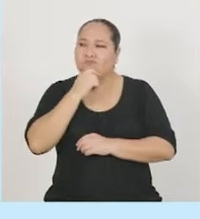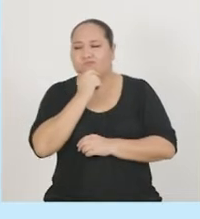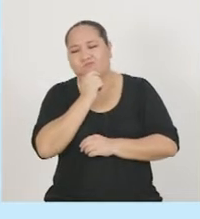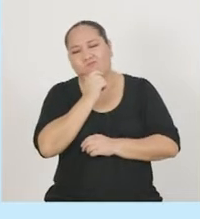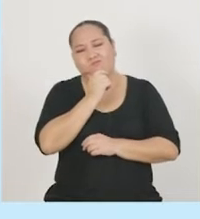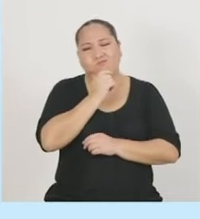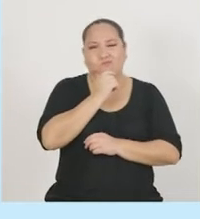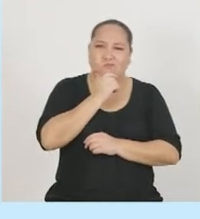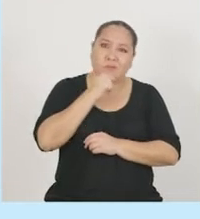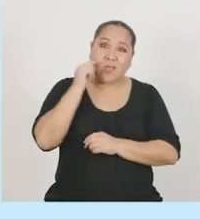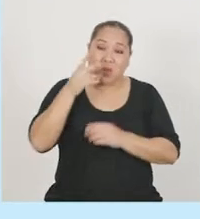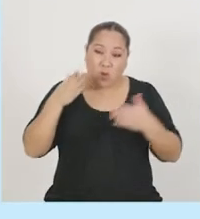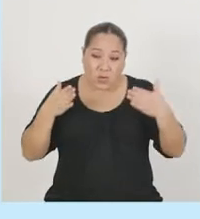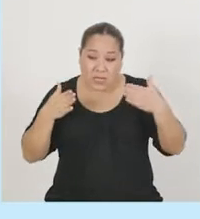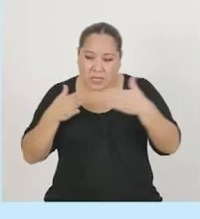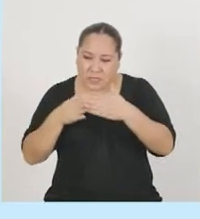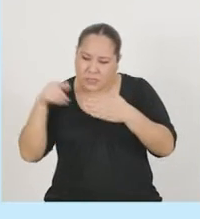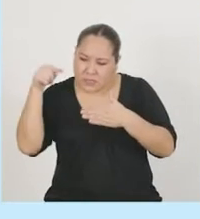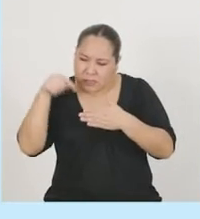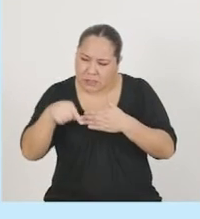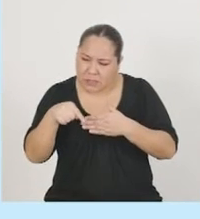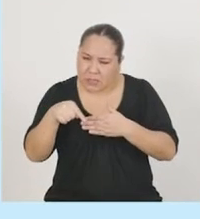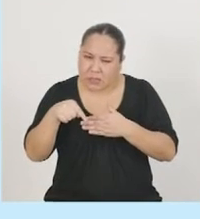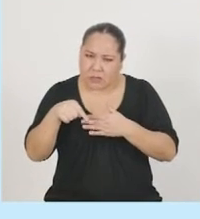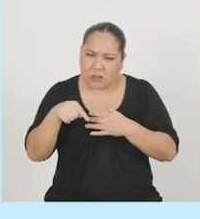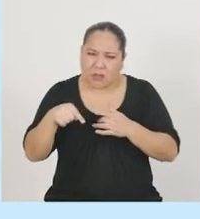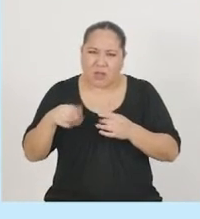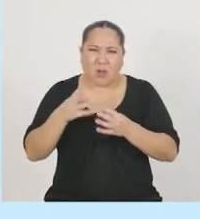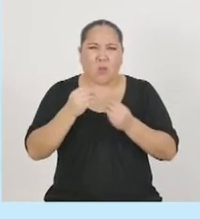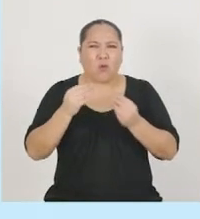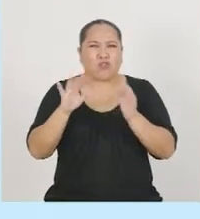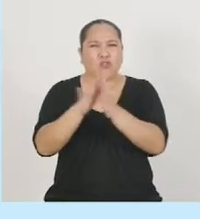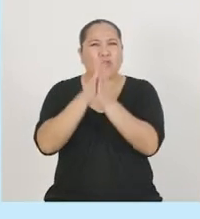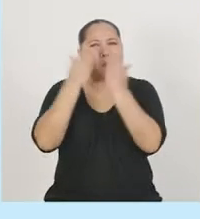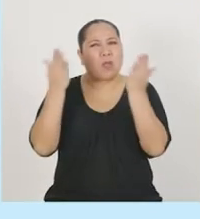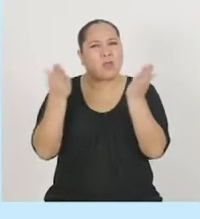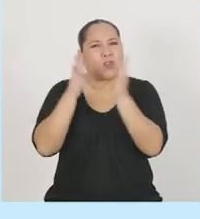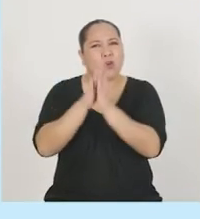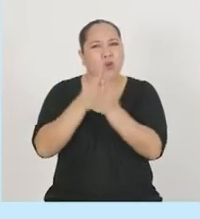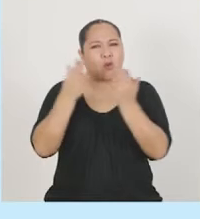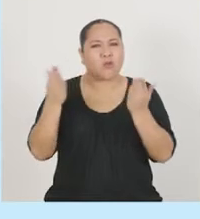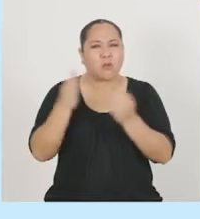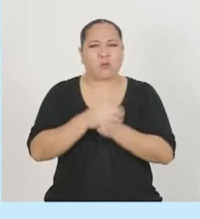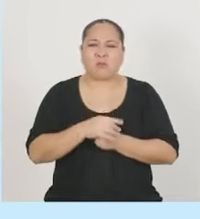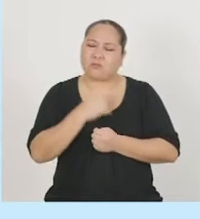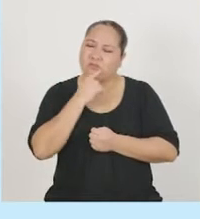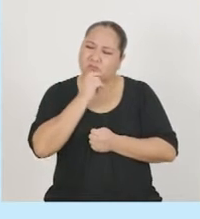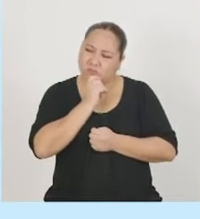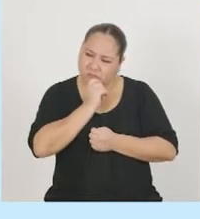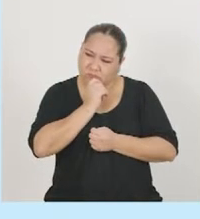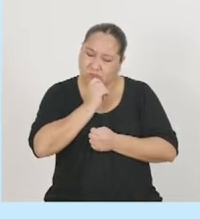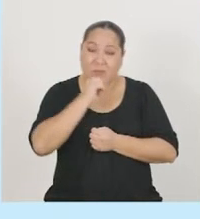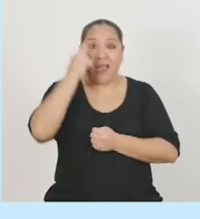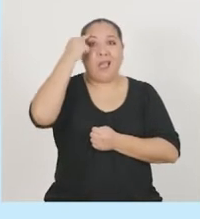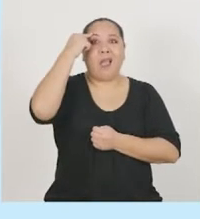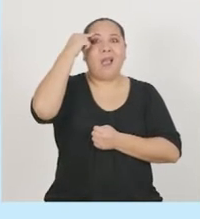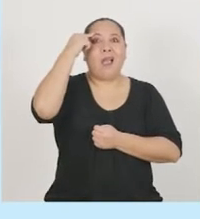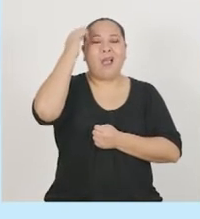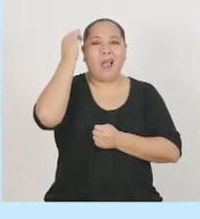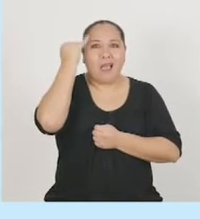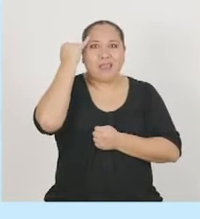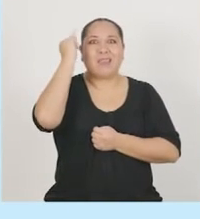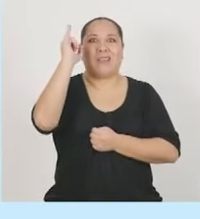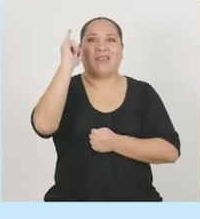esquina había un cerro de periódicos. Y así que me ocurrió una idea, que